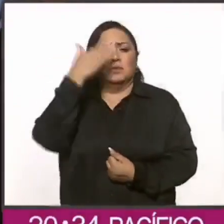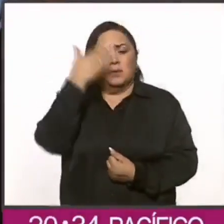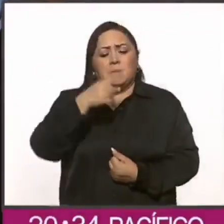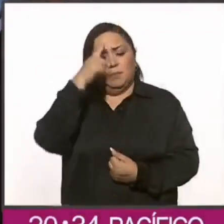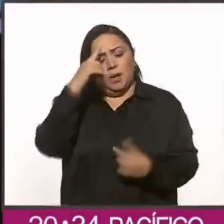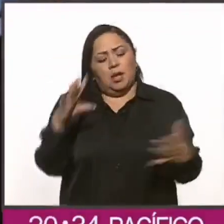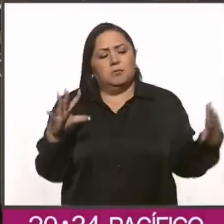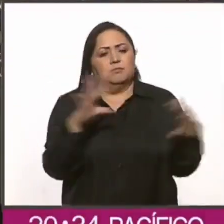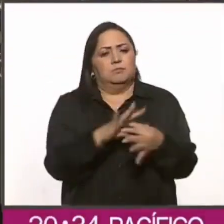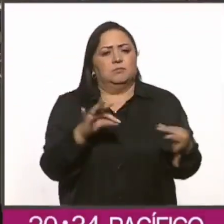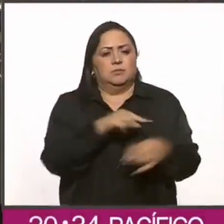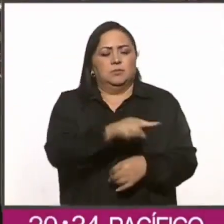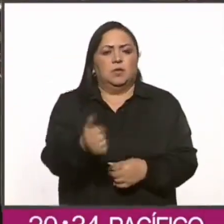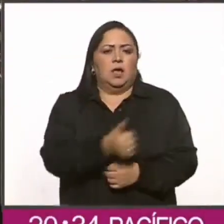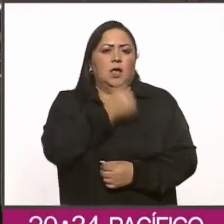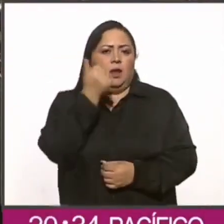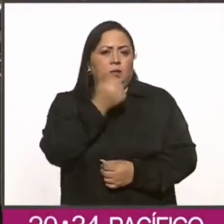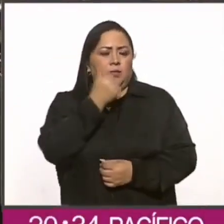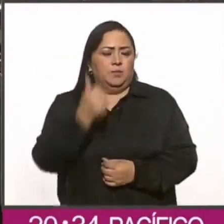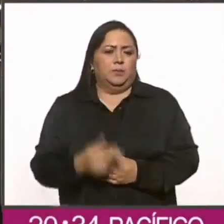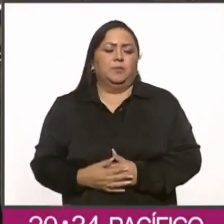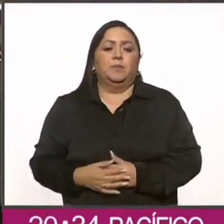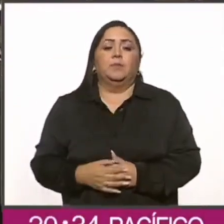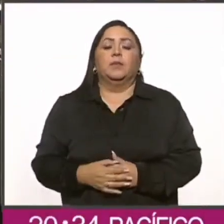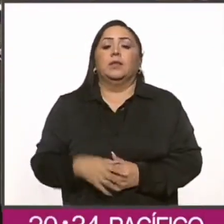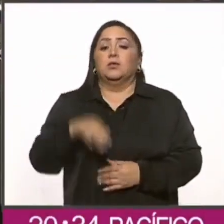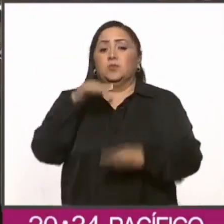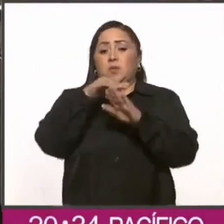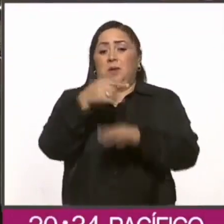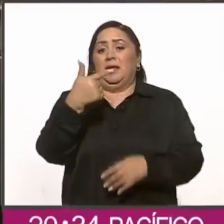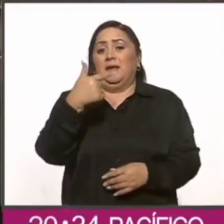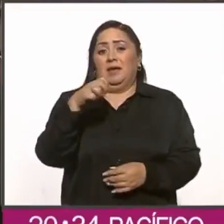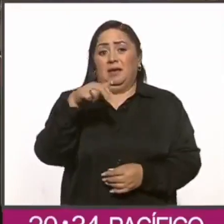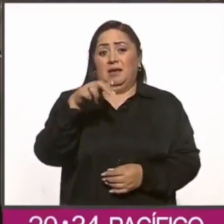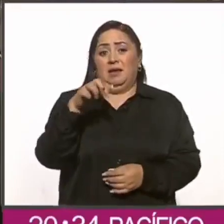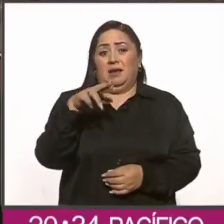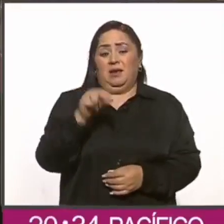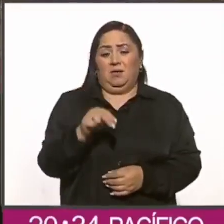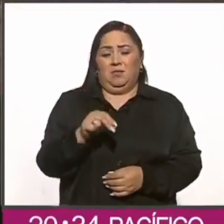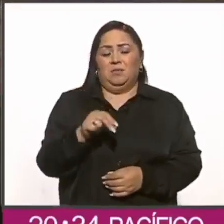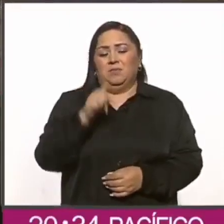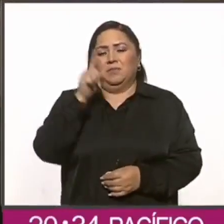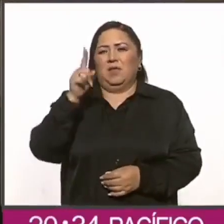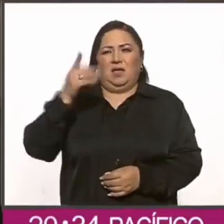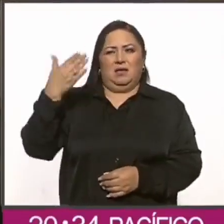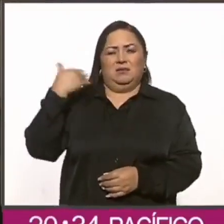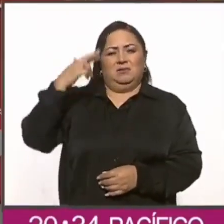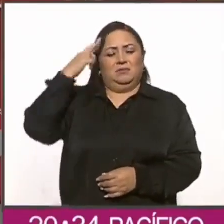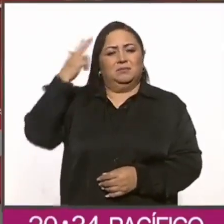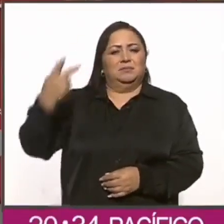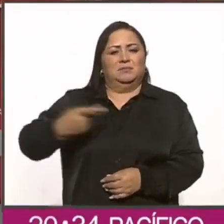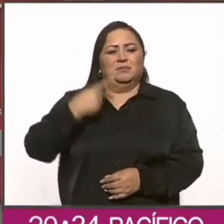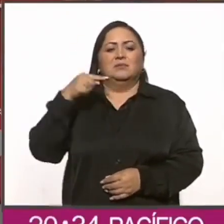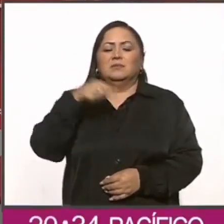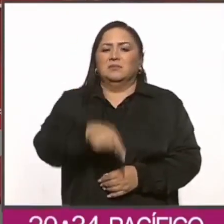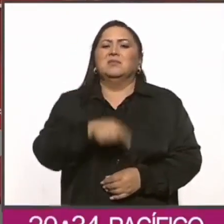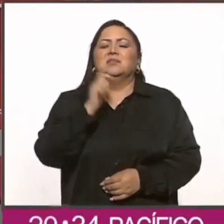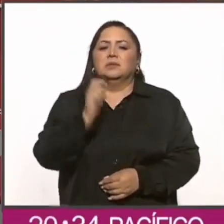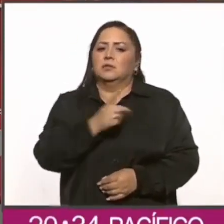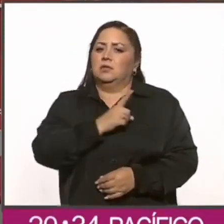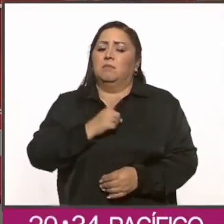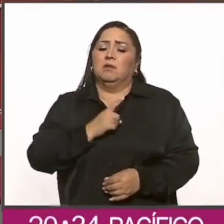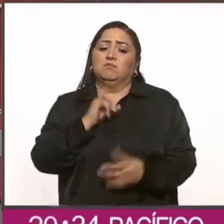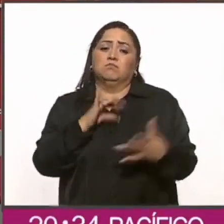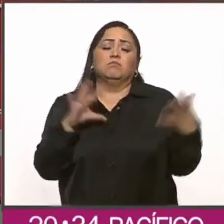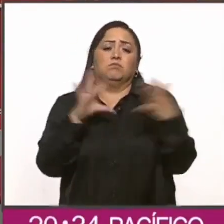para abordarlo. Y en el tema de género es como la semana pasada también preguntaban otro, es un tema que tenemos que